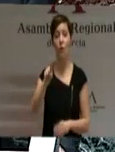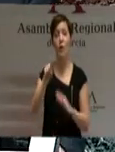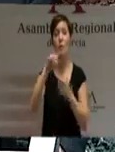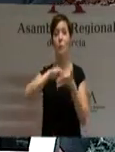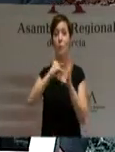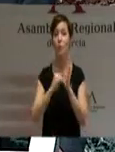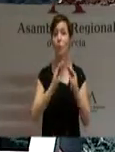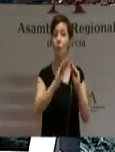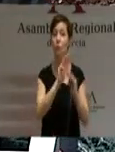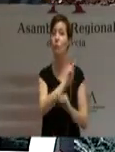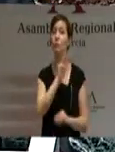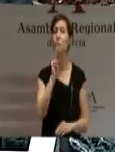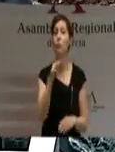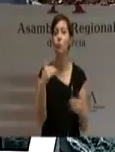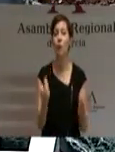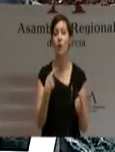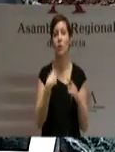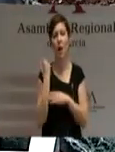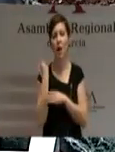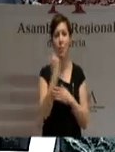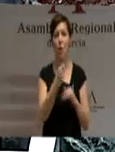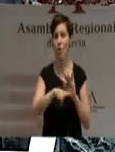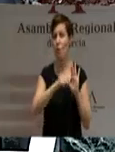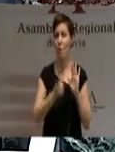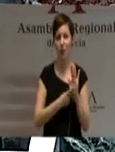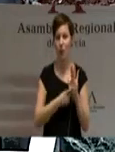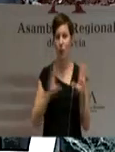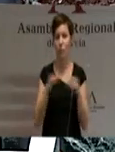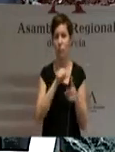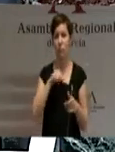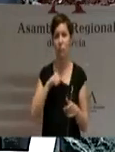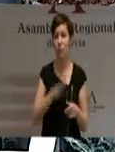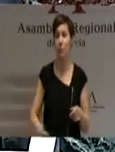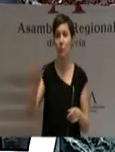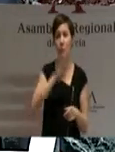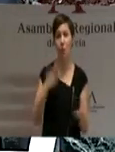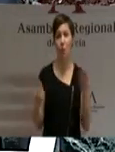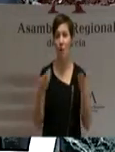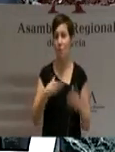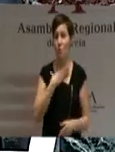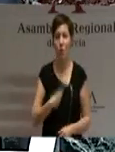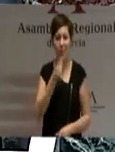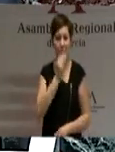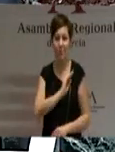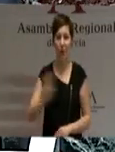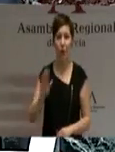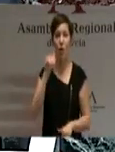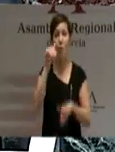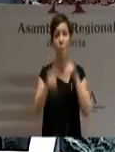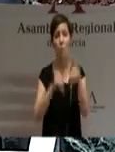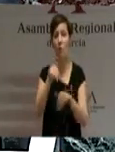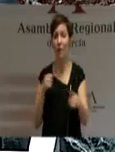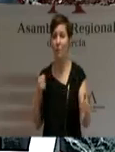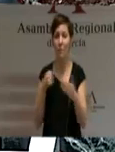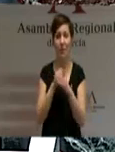obtuvo el mayor respaldo dado a ninguna formación política en una comunidad autónoma española, resultando el más votado en los